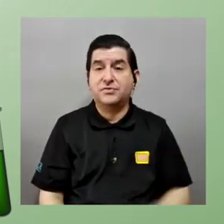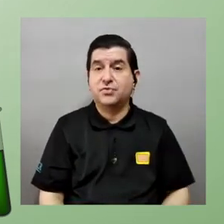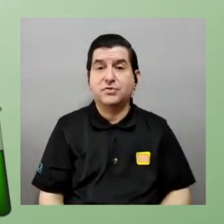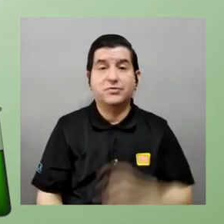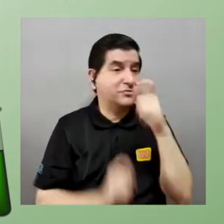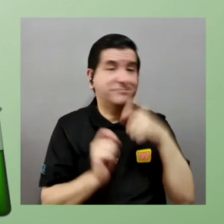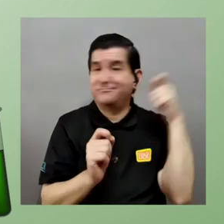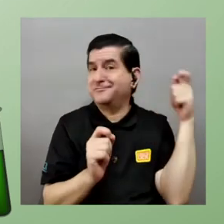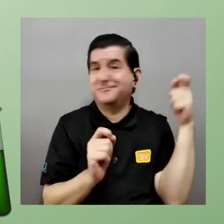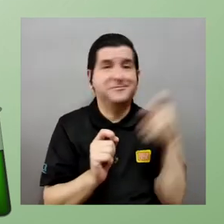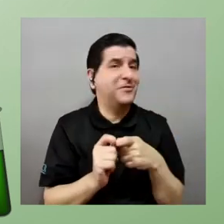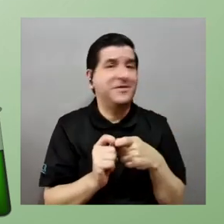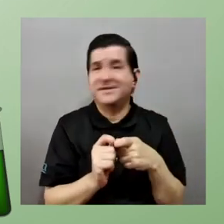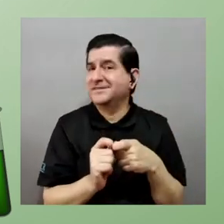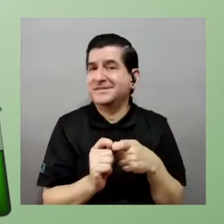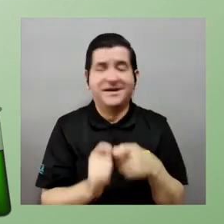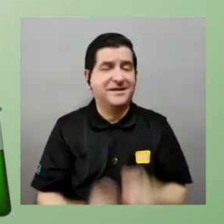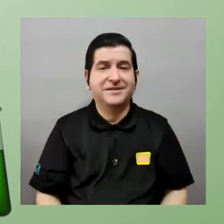tiran indeterminaciones